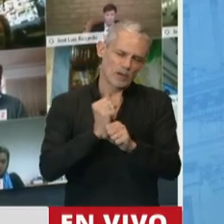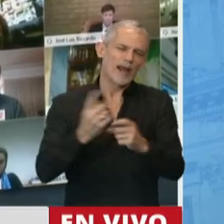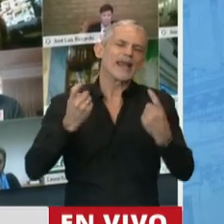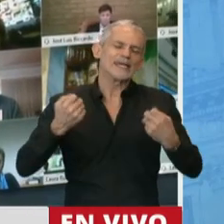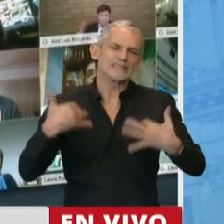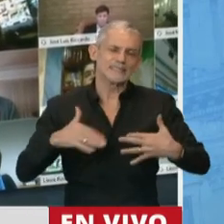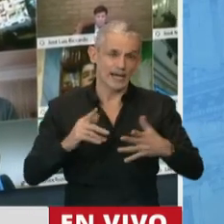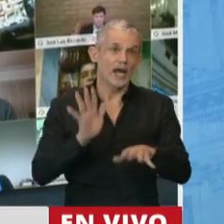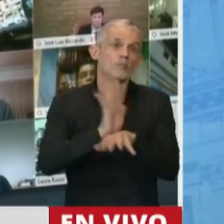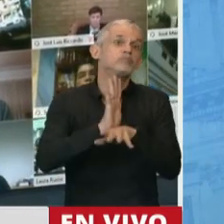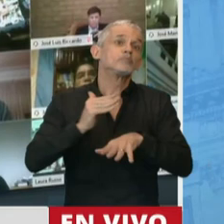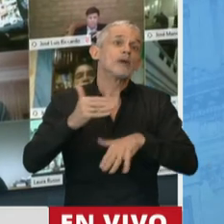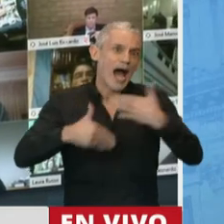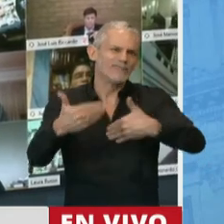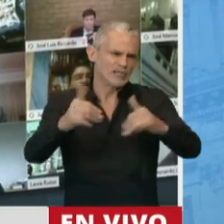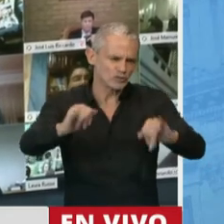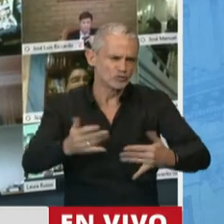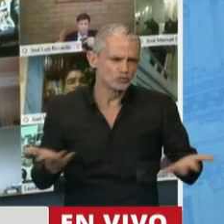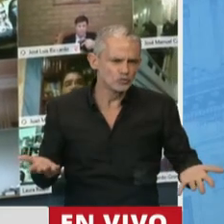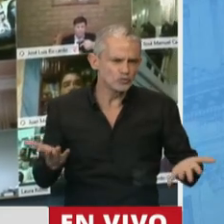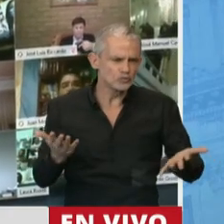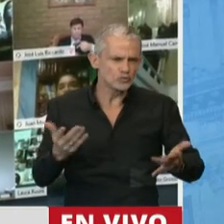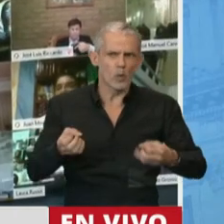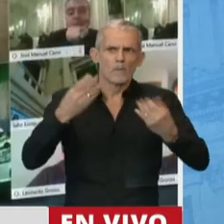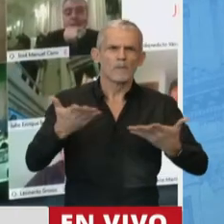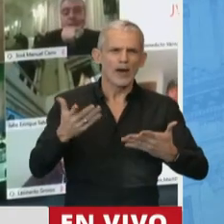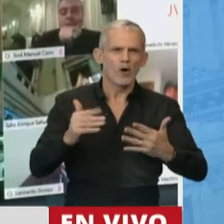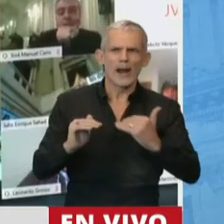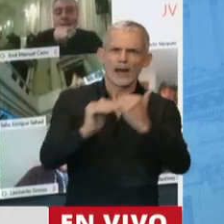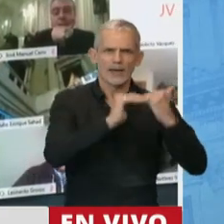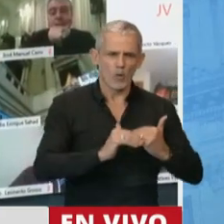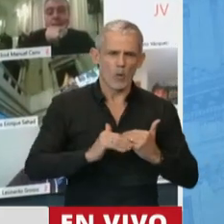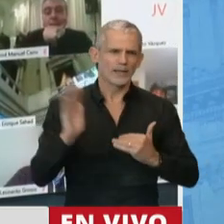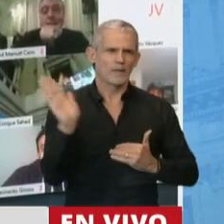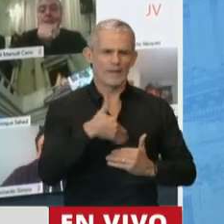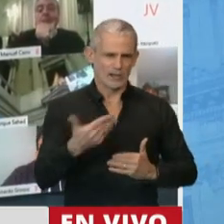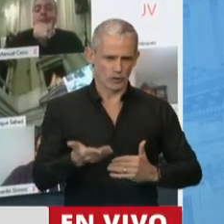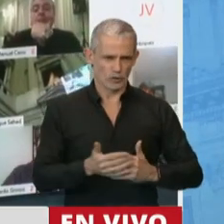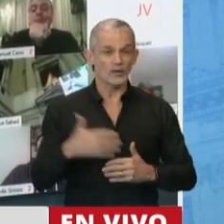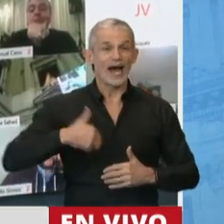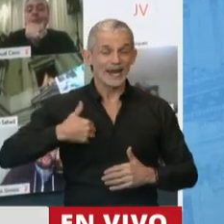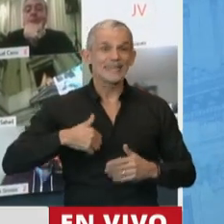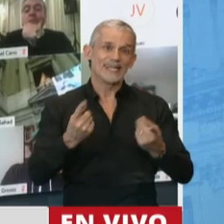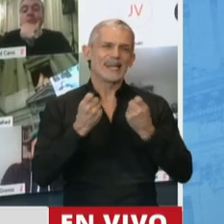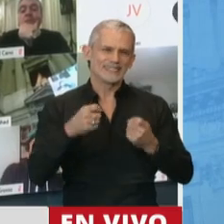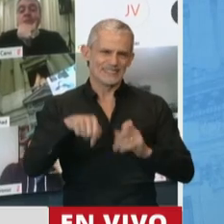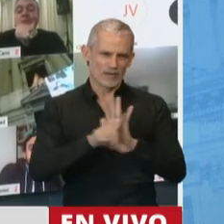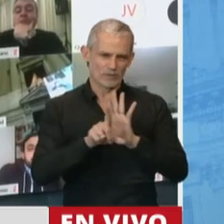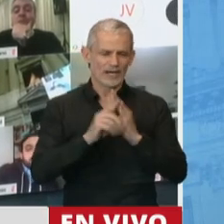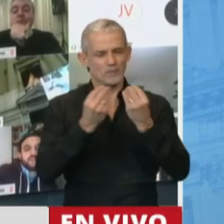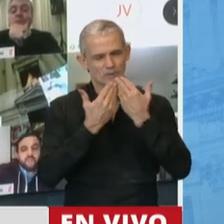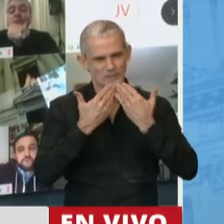y que es un claro avance, porque nos posiciona de mejor manera hacia el bien común y la igualdad de oportunidad. O sea, la Argentina la necesita esta ley.